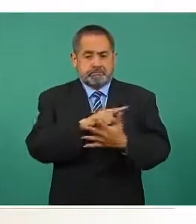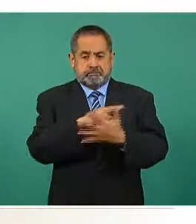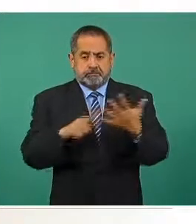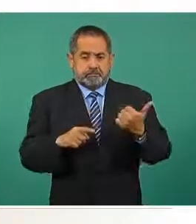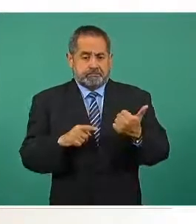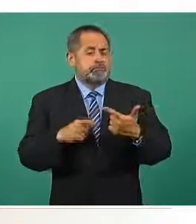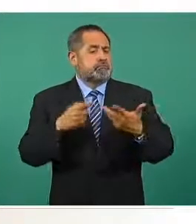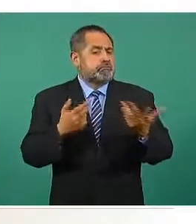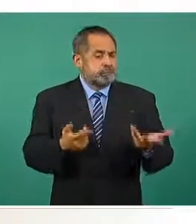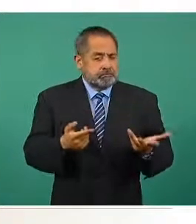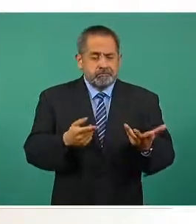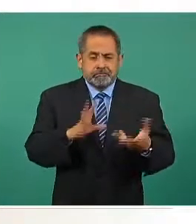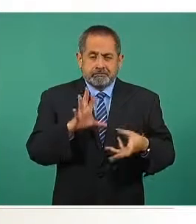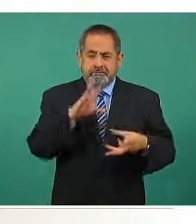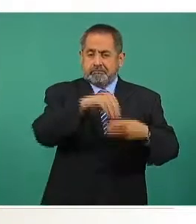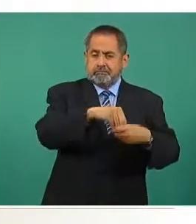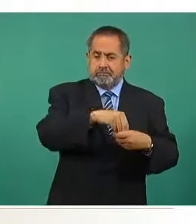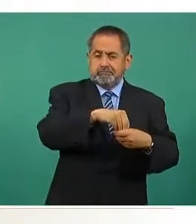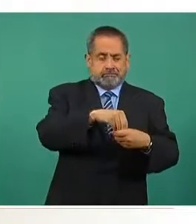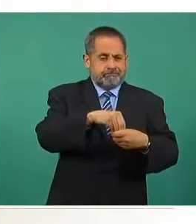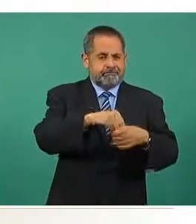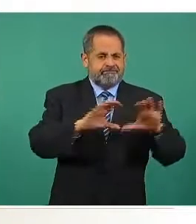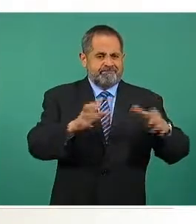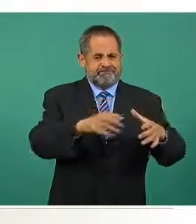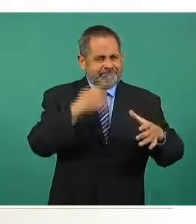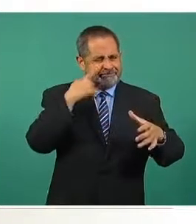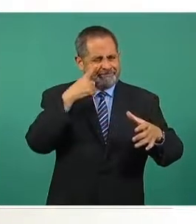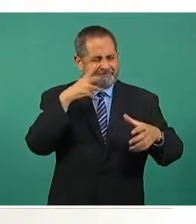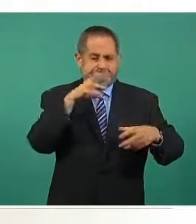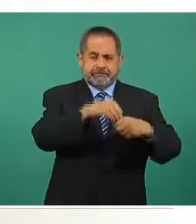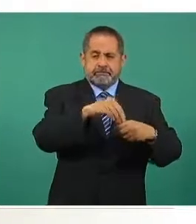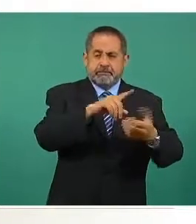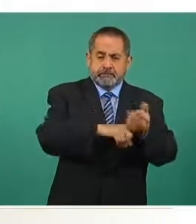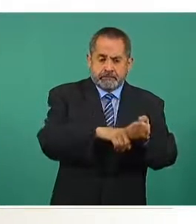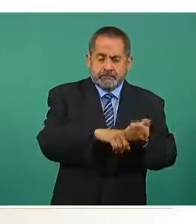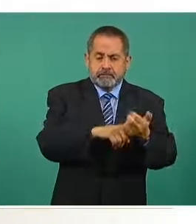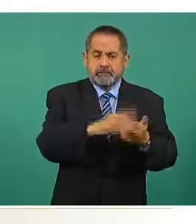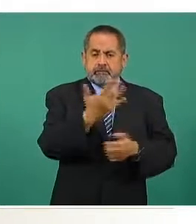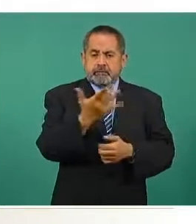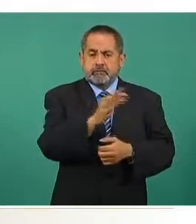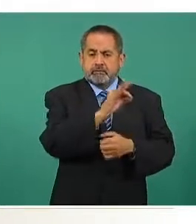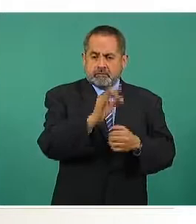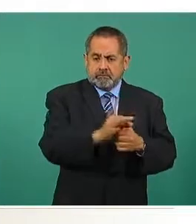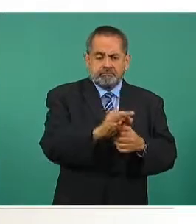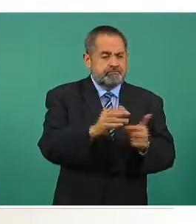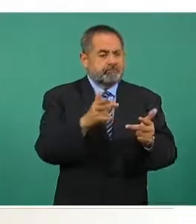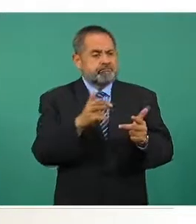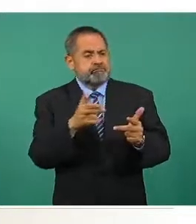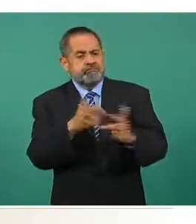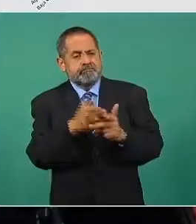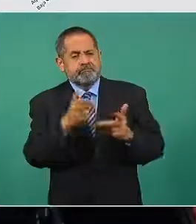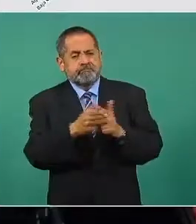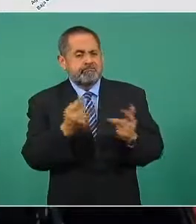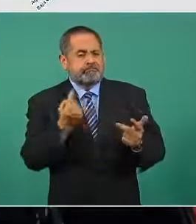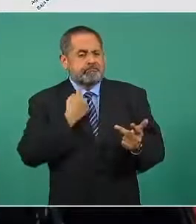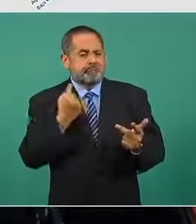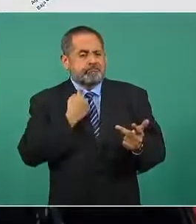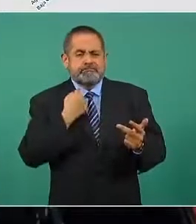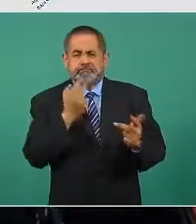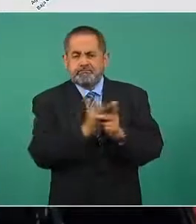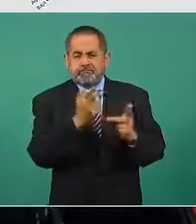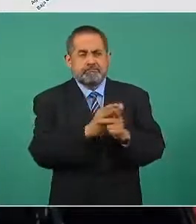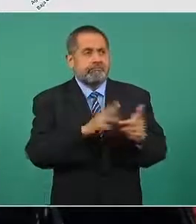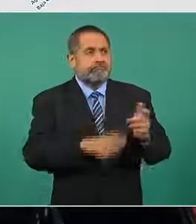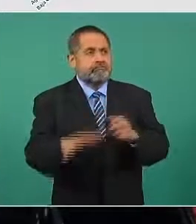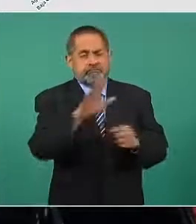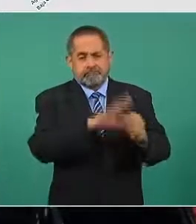en estos seis estados se concentra el 50% de los homicidios dolosos de todo